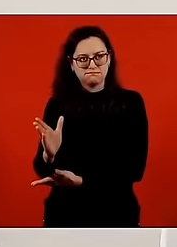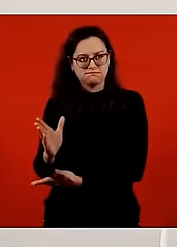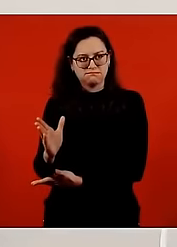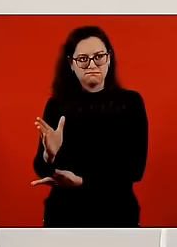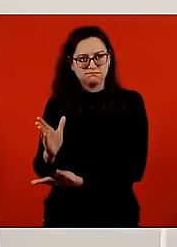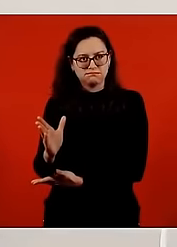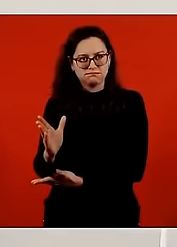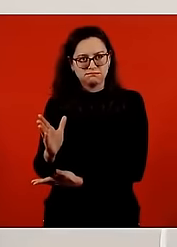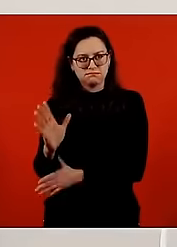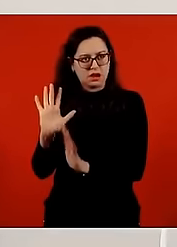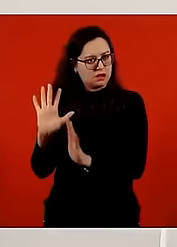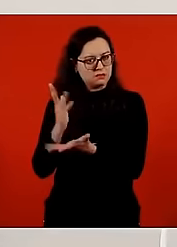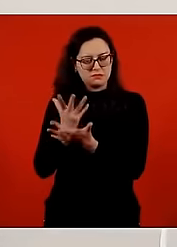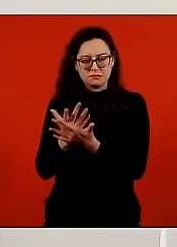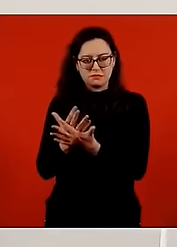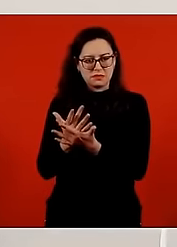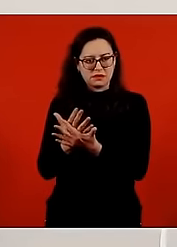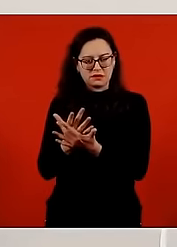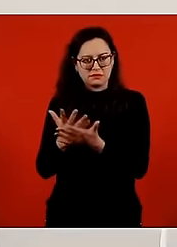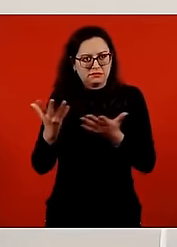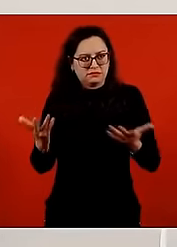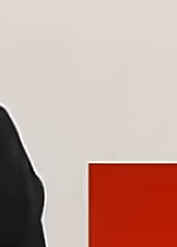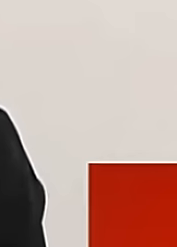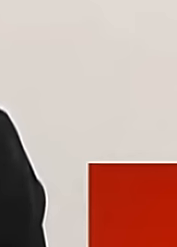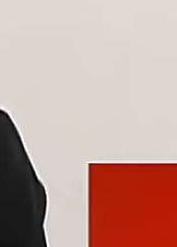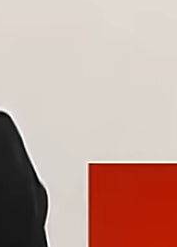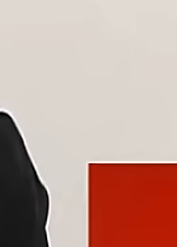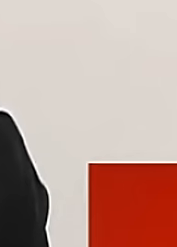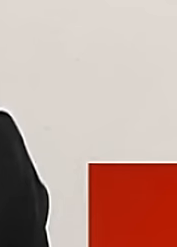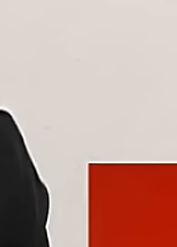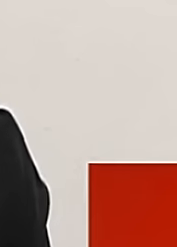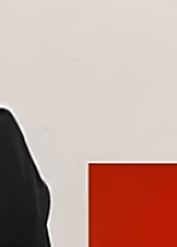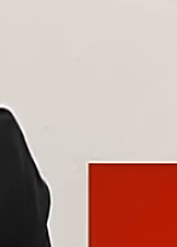No es legal, no es legítimo